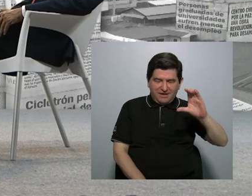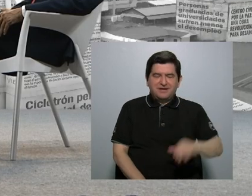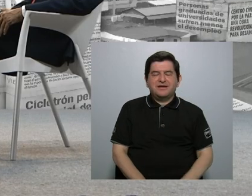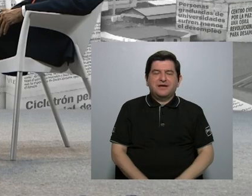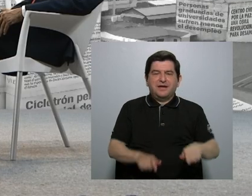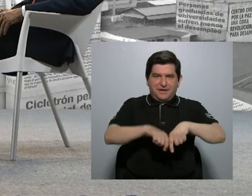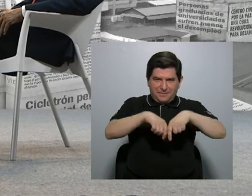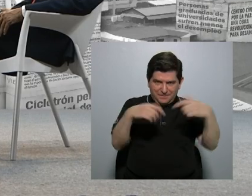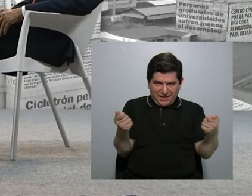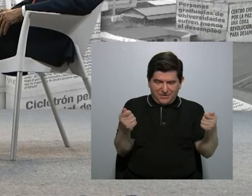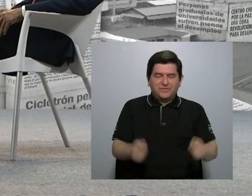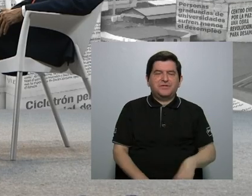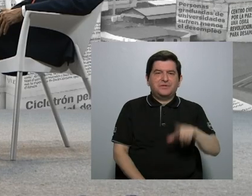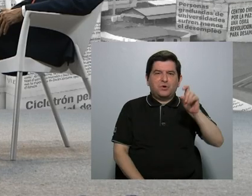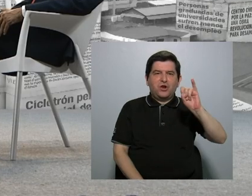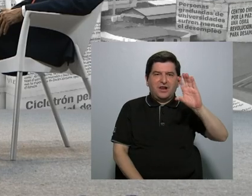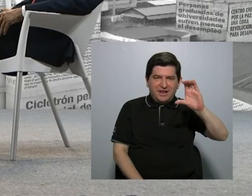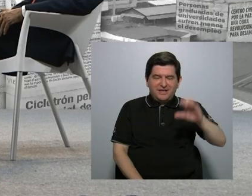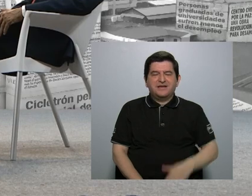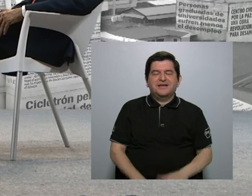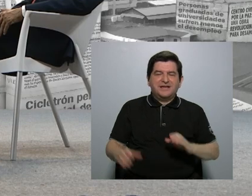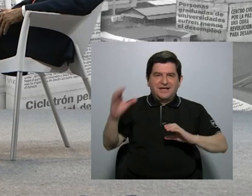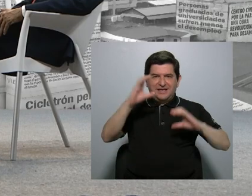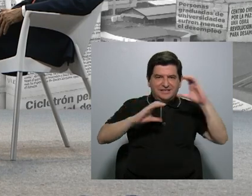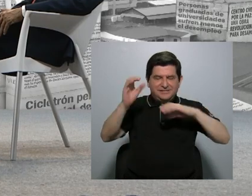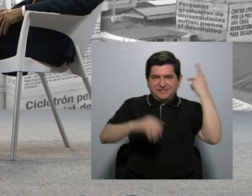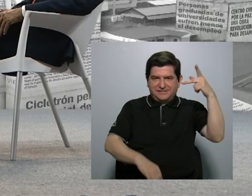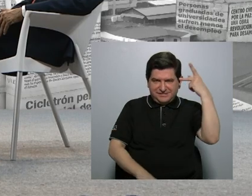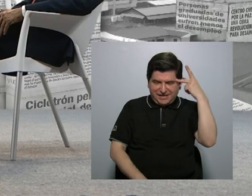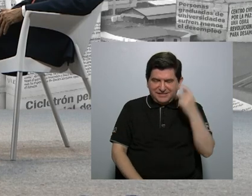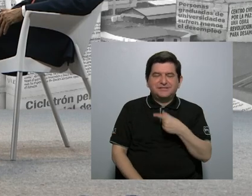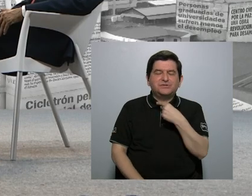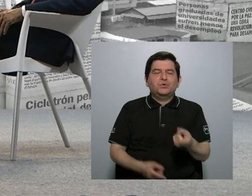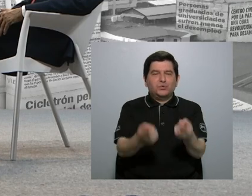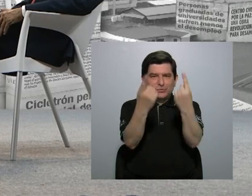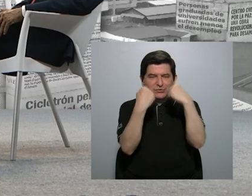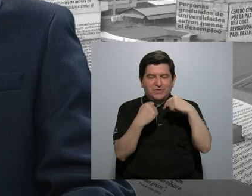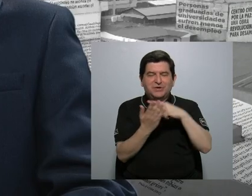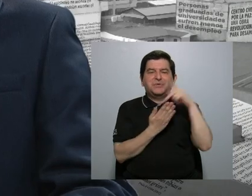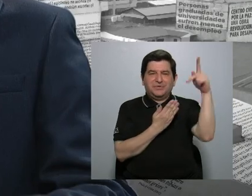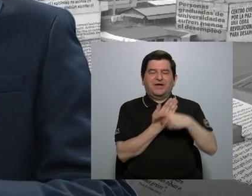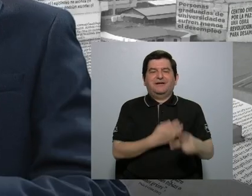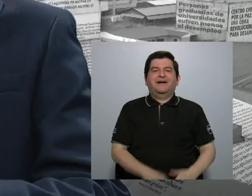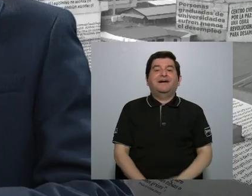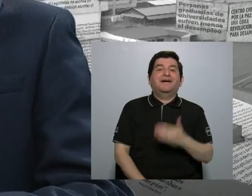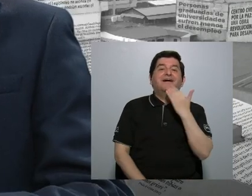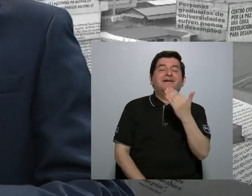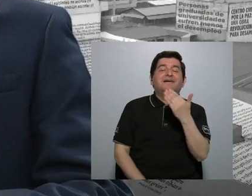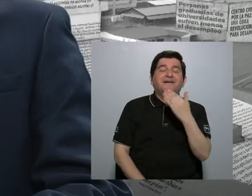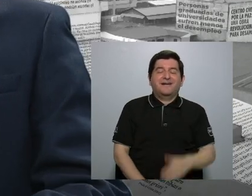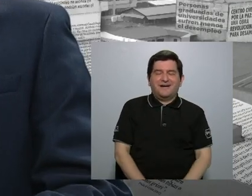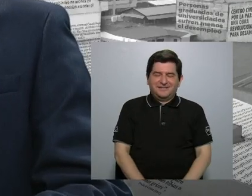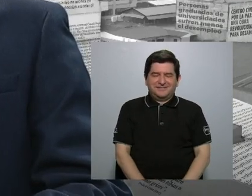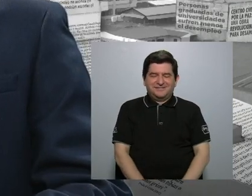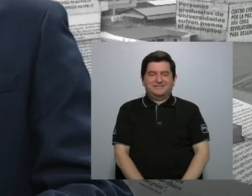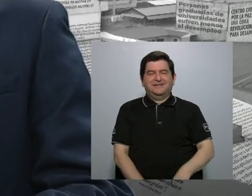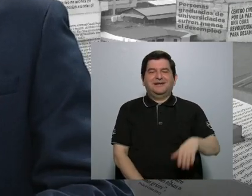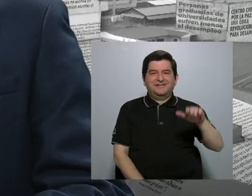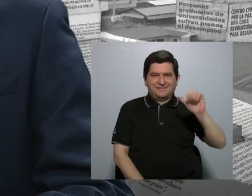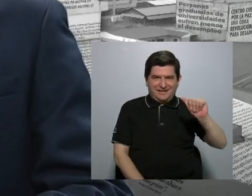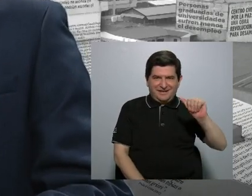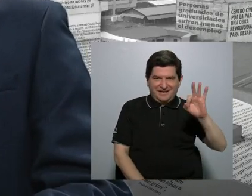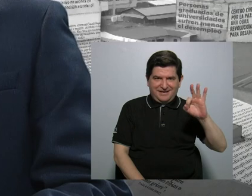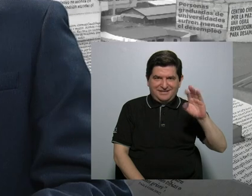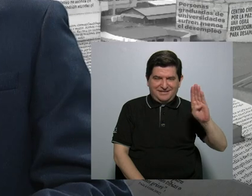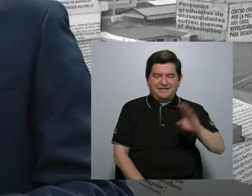Periodismo y es licenciado en Ciencias Políticas. Un gusto tenerlo aquí en el programa. Gracias Alejandra y gracias al Canal 15 por esta